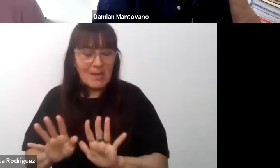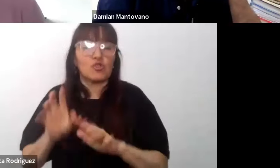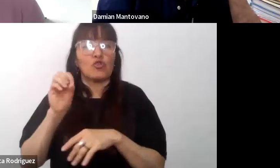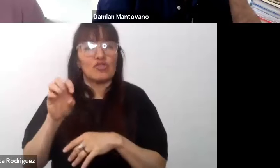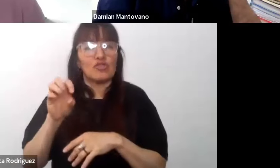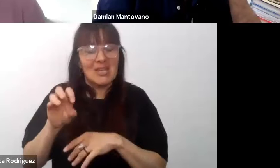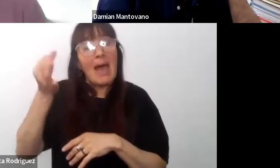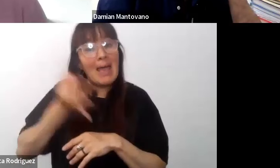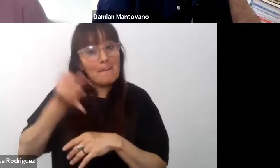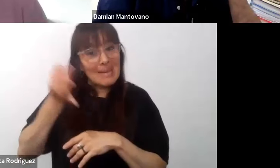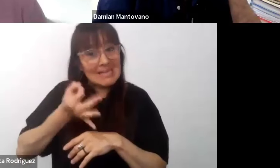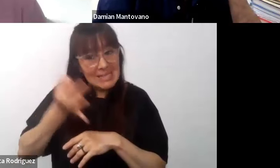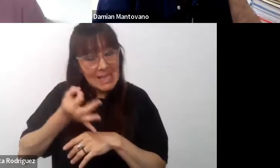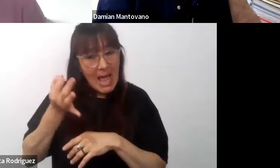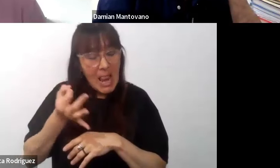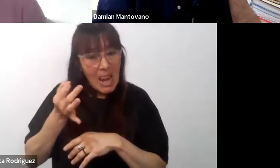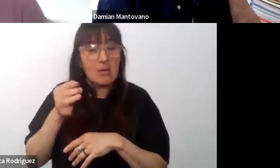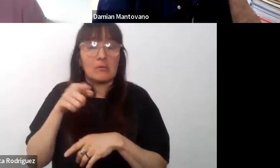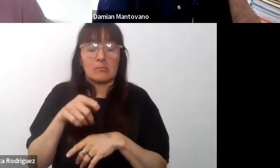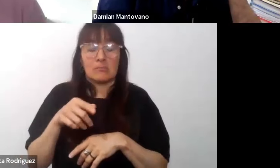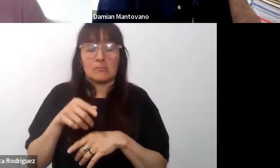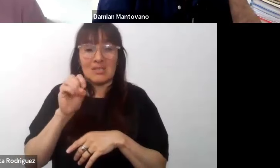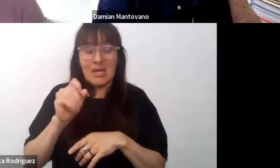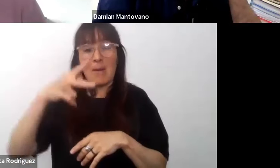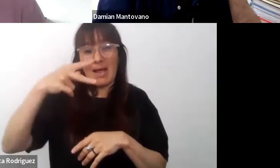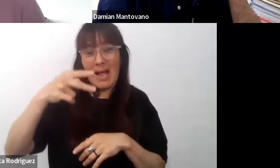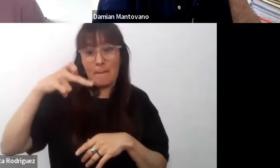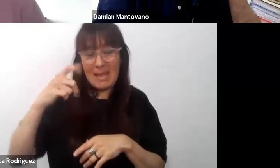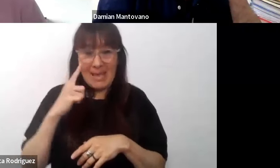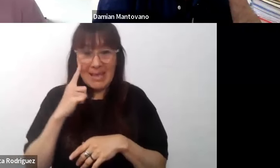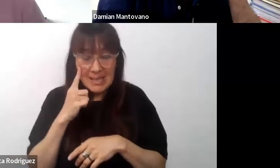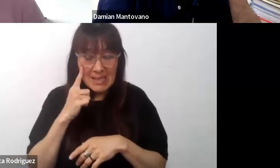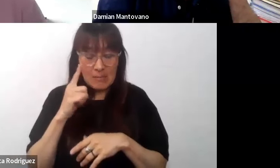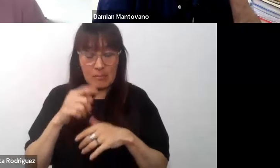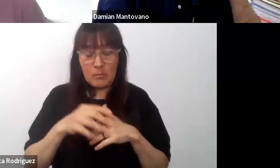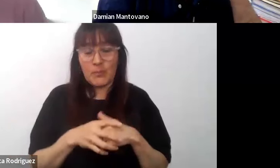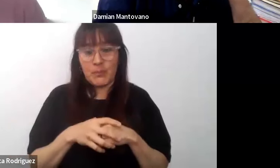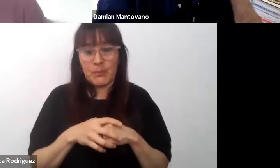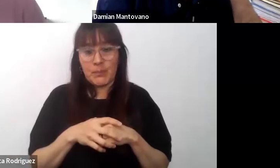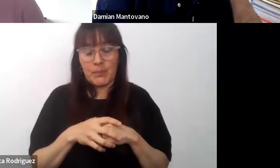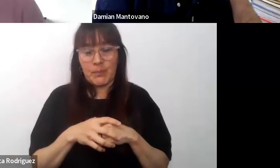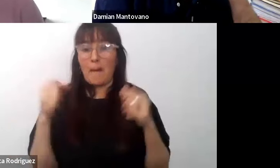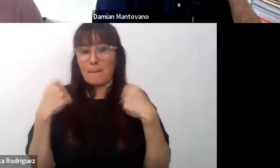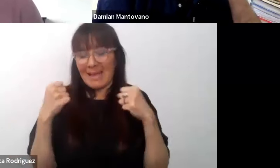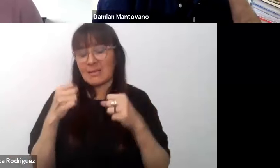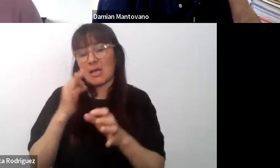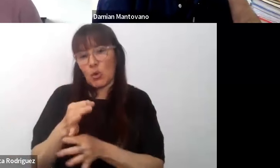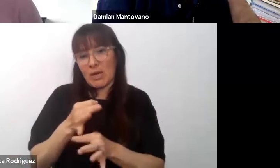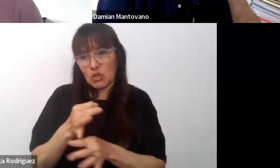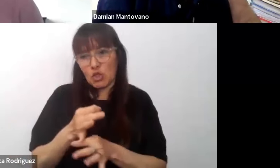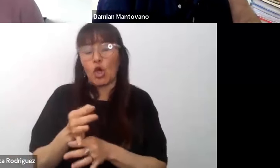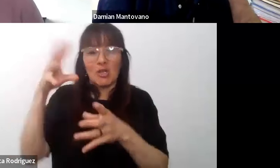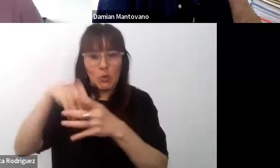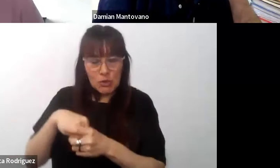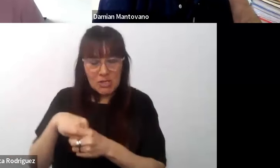especializado que se llama KPI certificado de aptitud profesional a las prácticas de la educación inclusiva